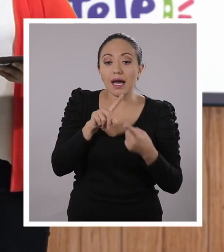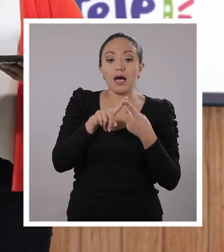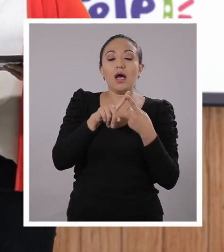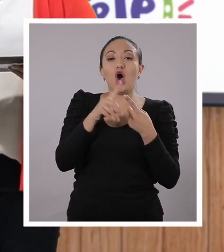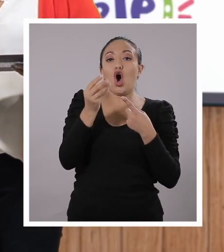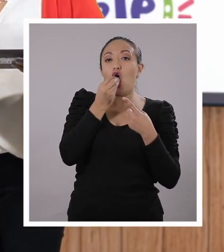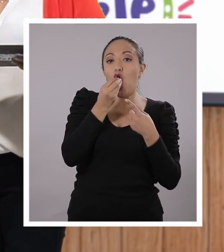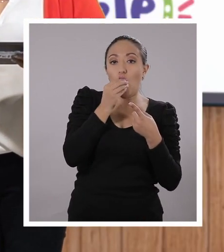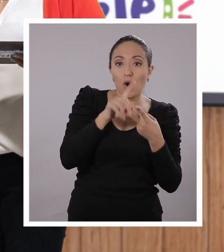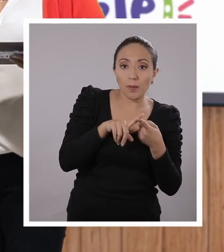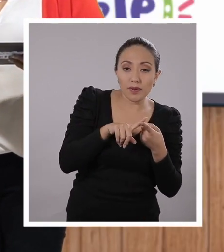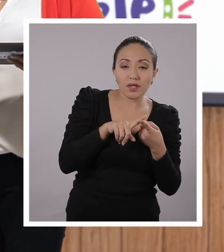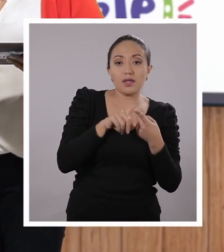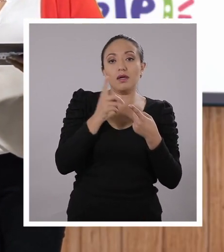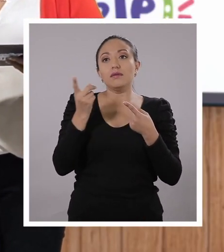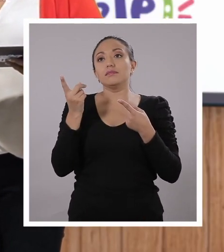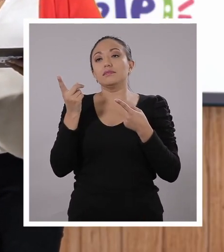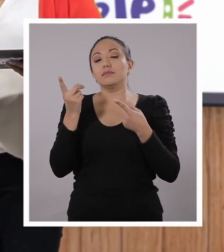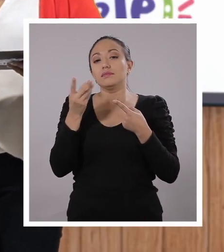La comida...